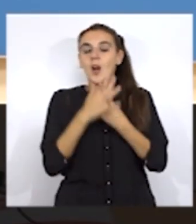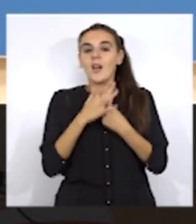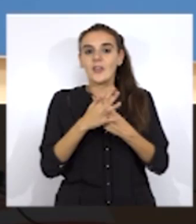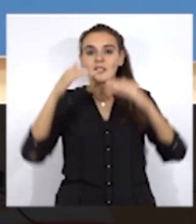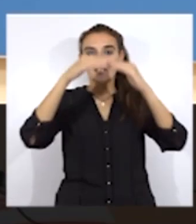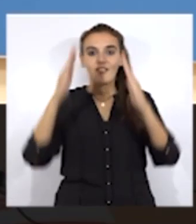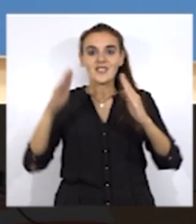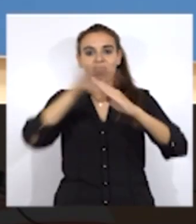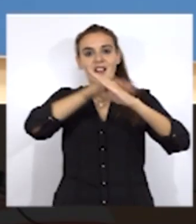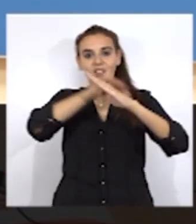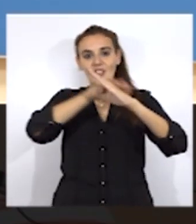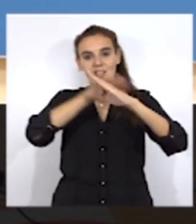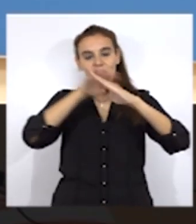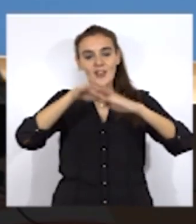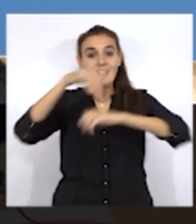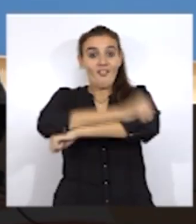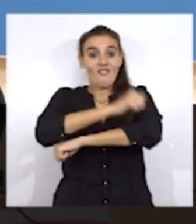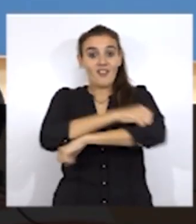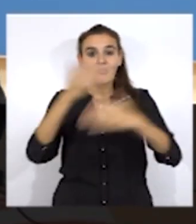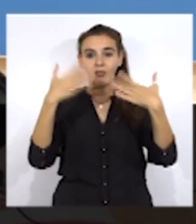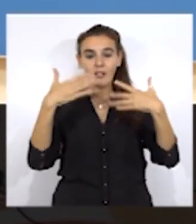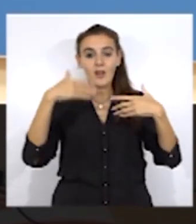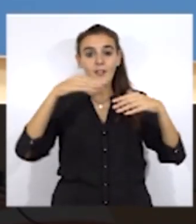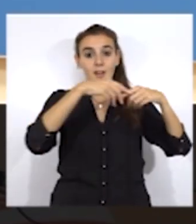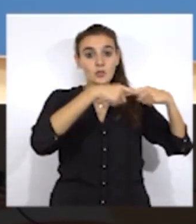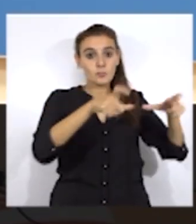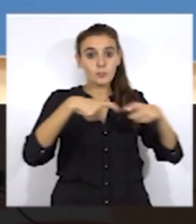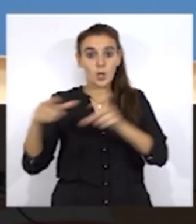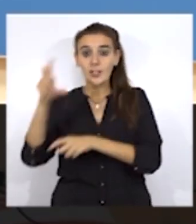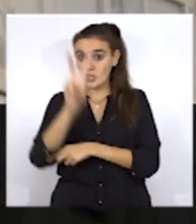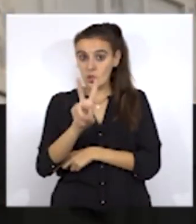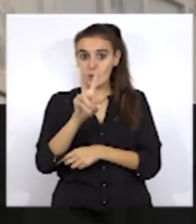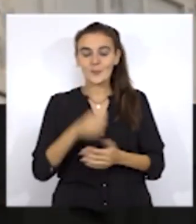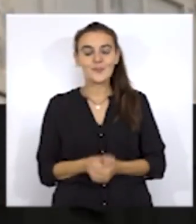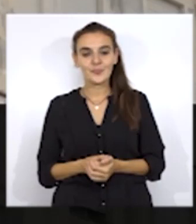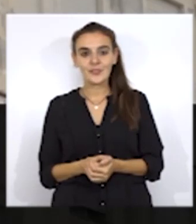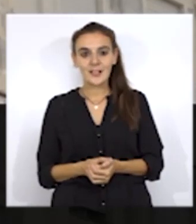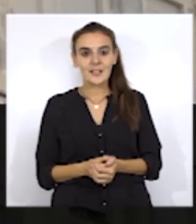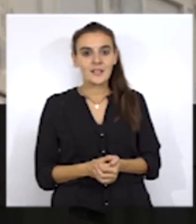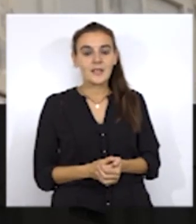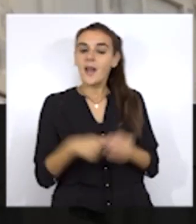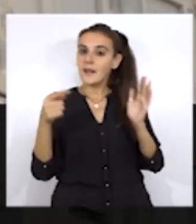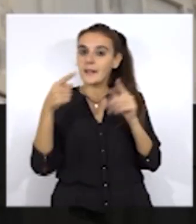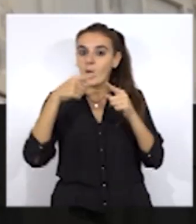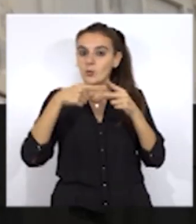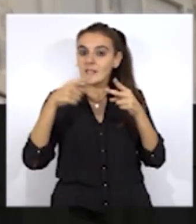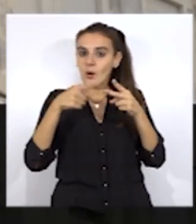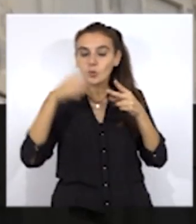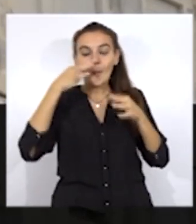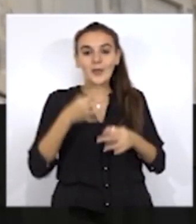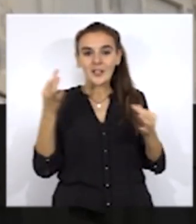balconadas de cada uno de los dos bloques y que existe un riesgo de caída de